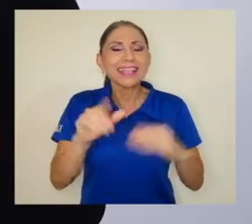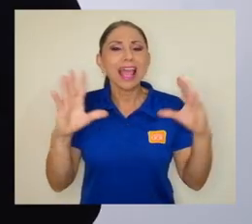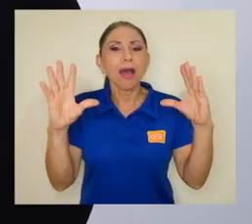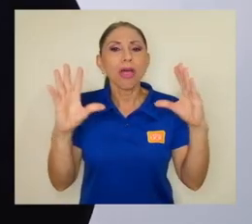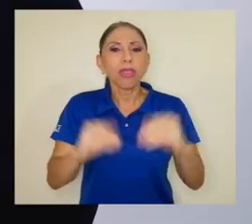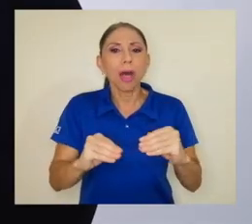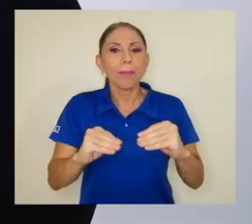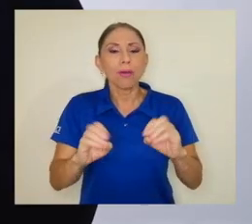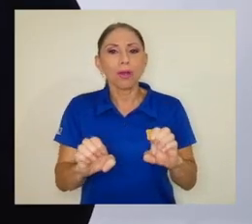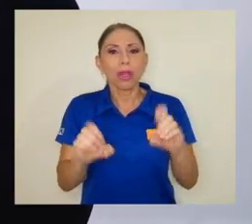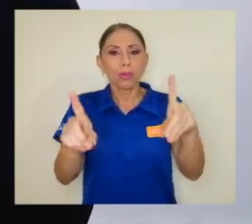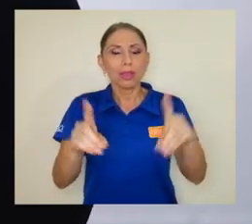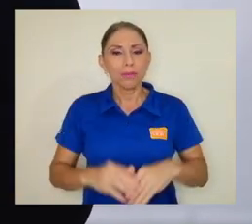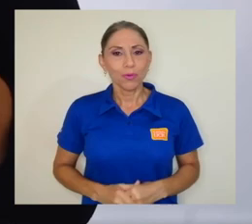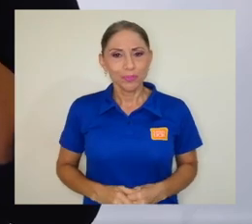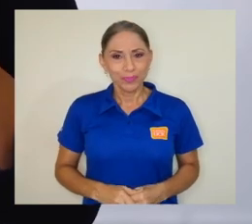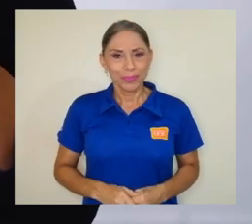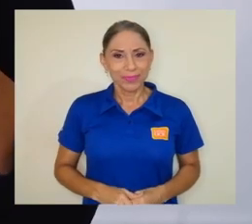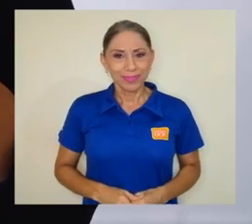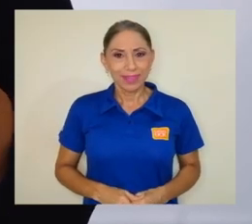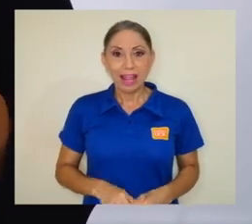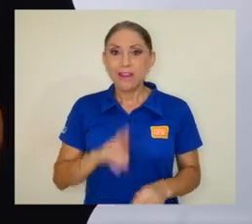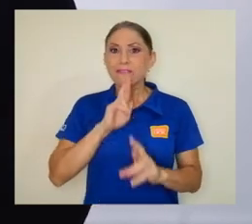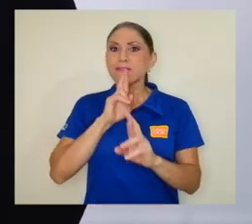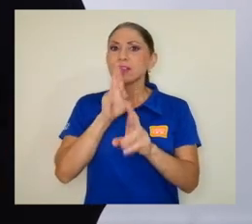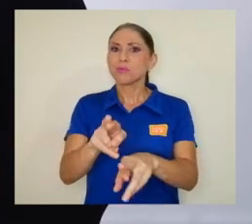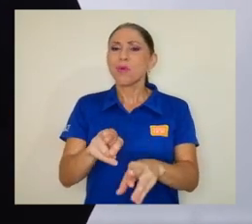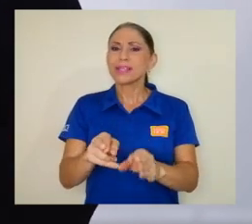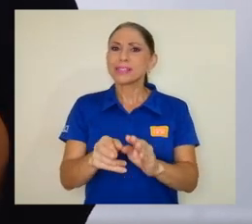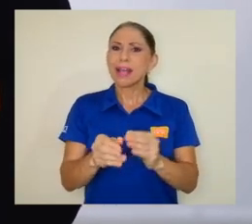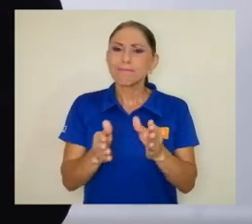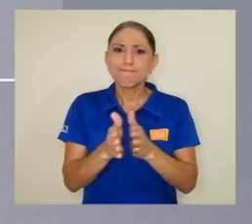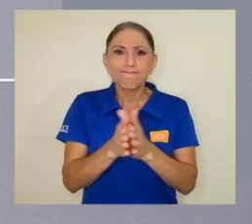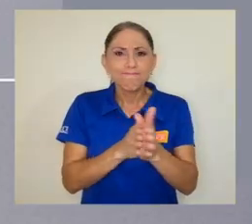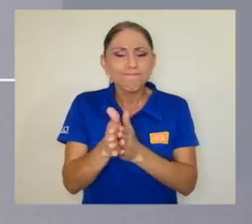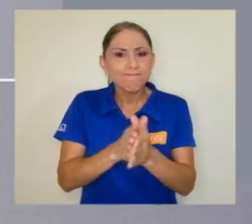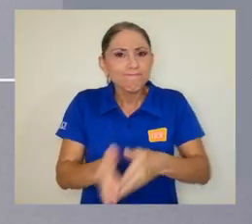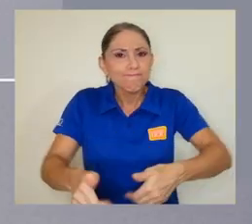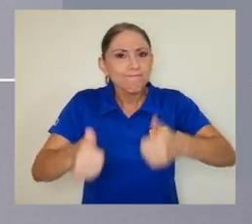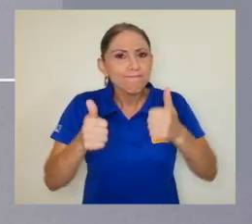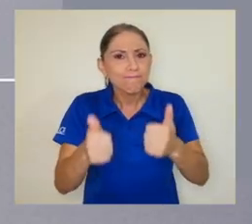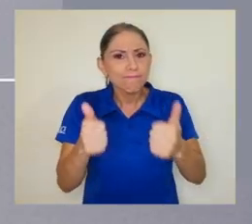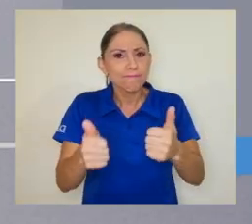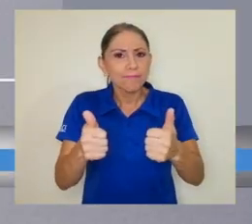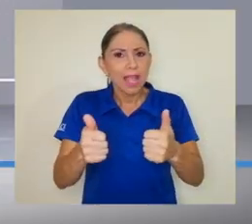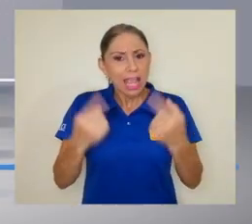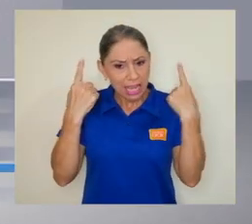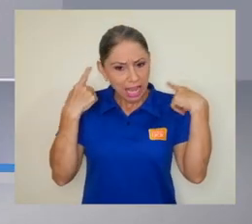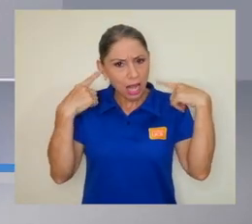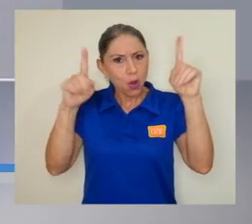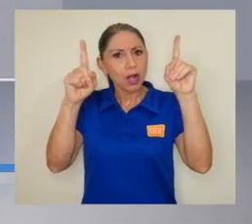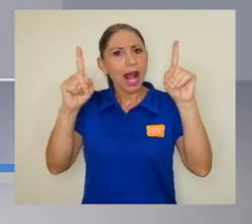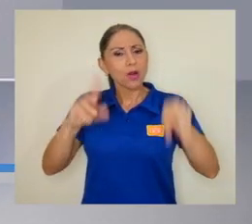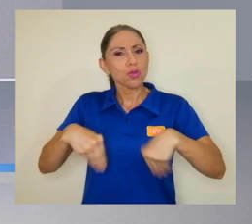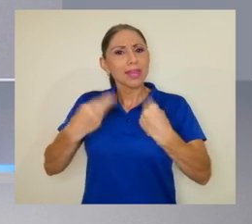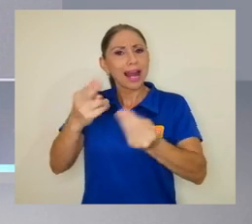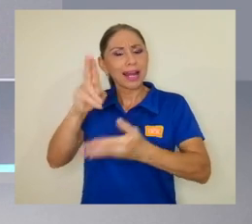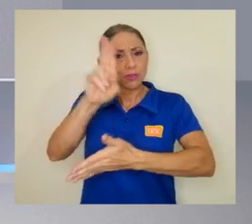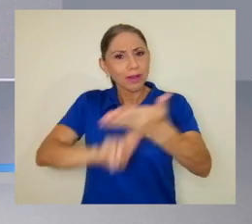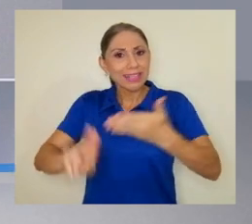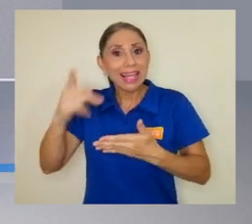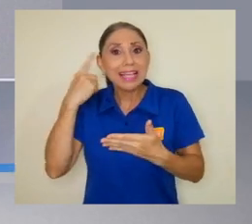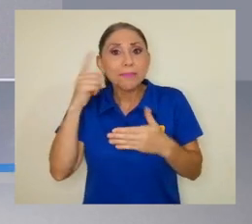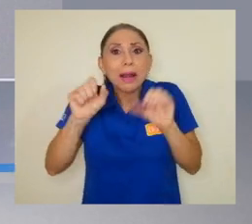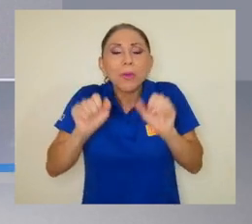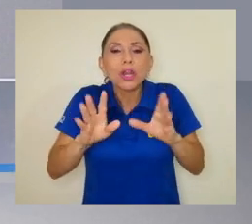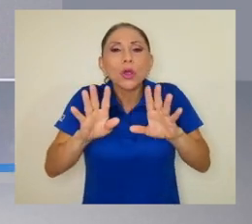apagón educativo. La respuesta ágil y eficiente que las universidades lograron dar para absorber los